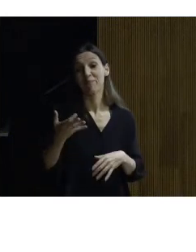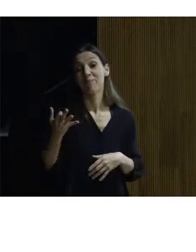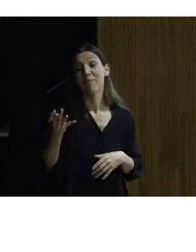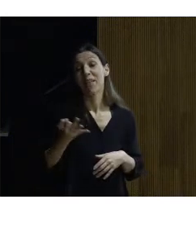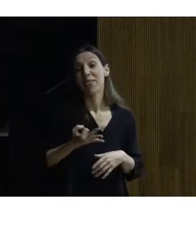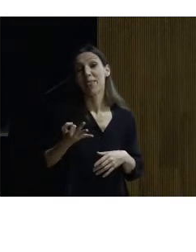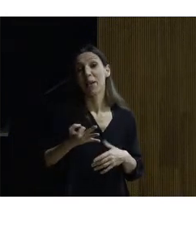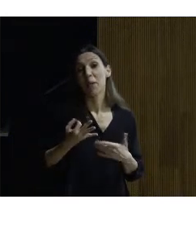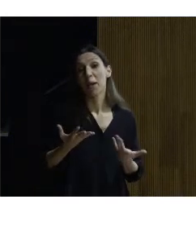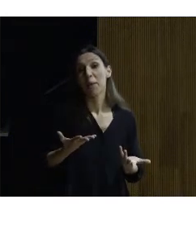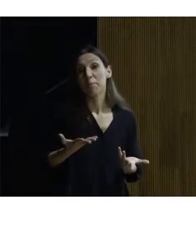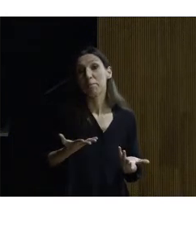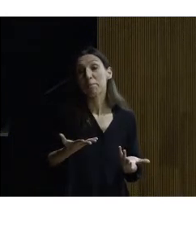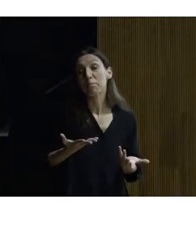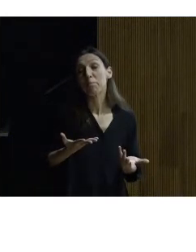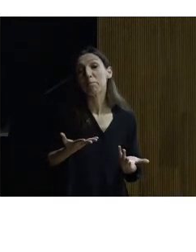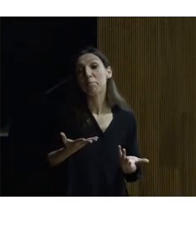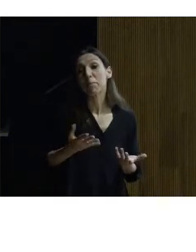que acogerse a la hospitalidad